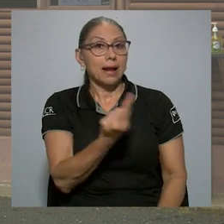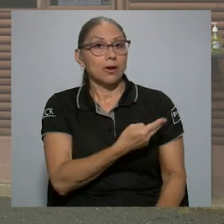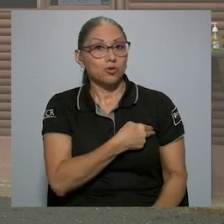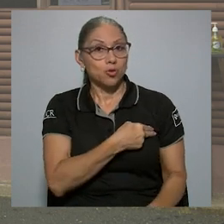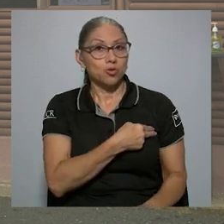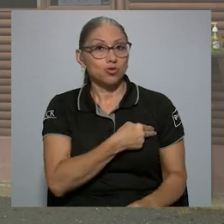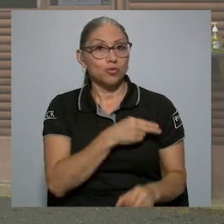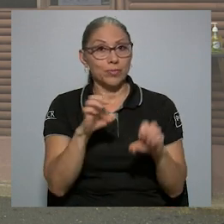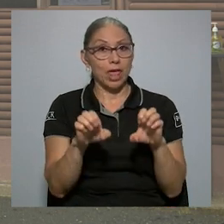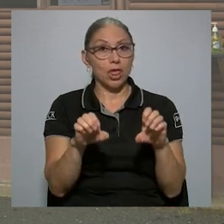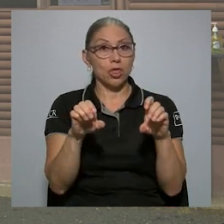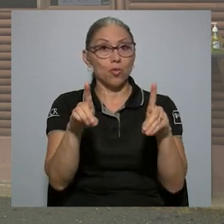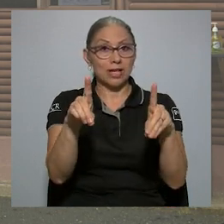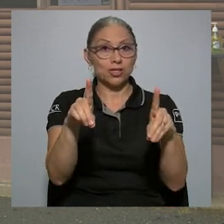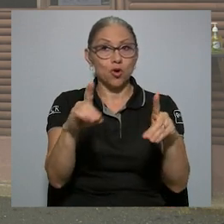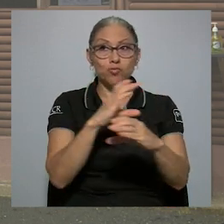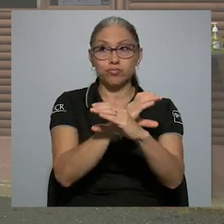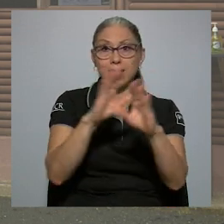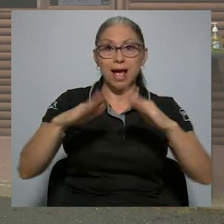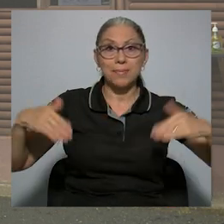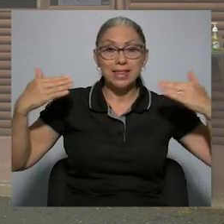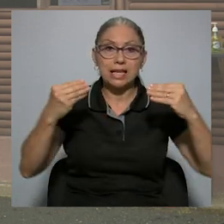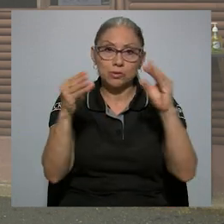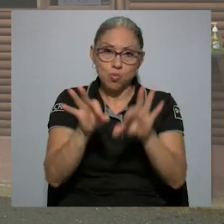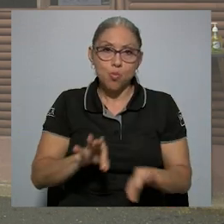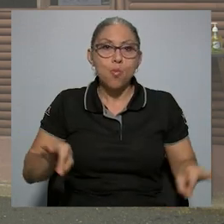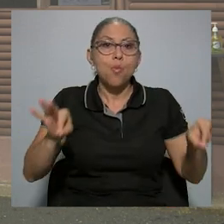es, bueno, importante en los parques nacionales,